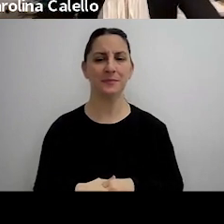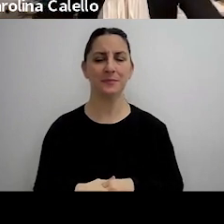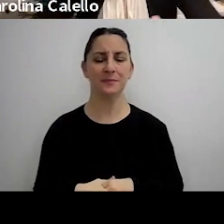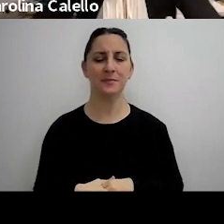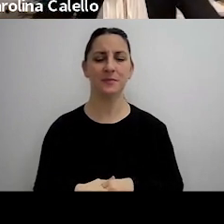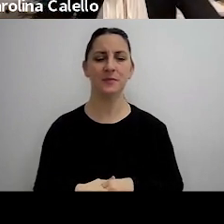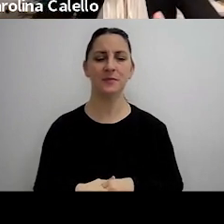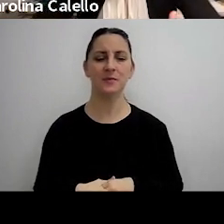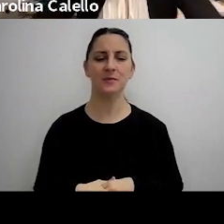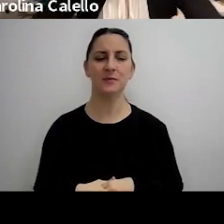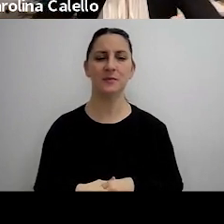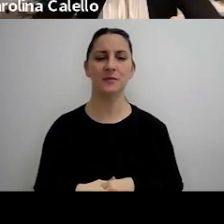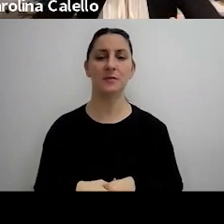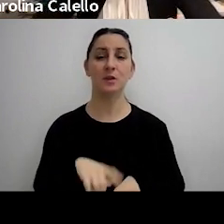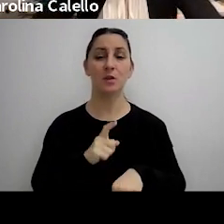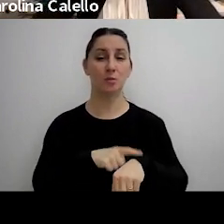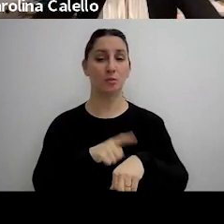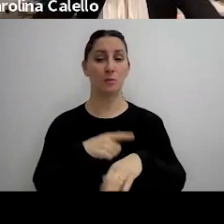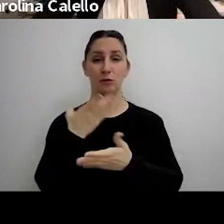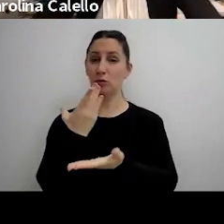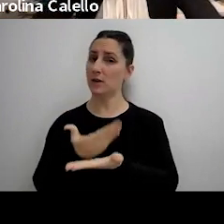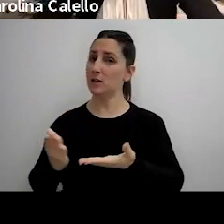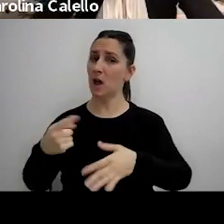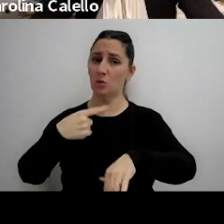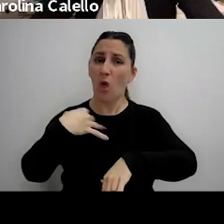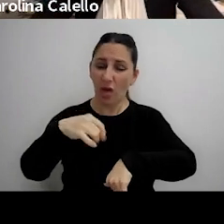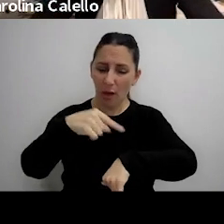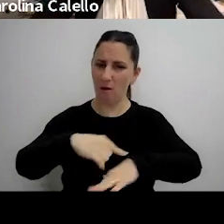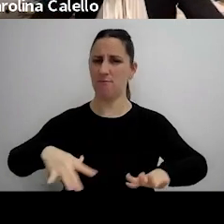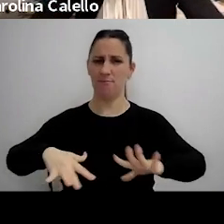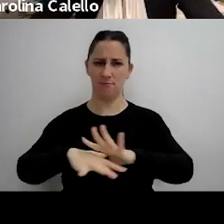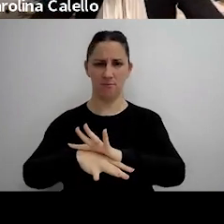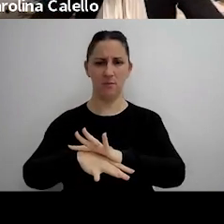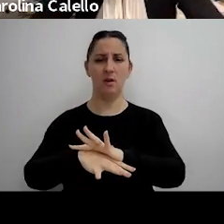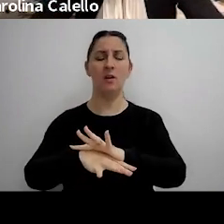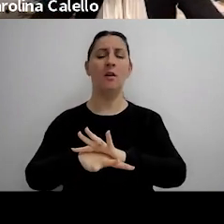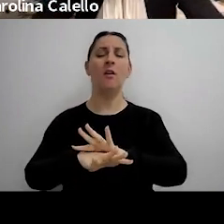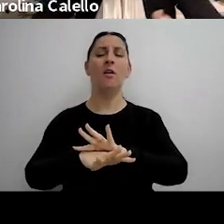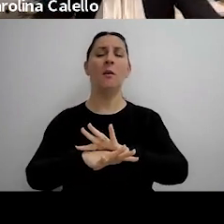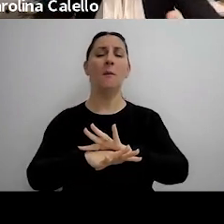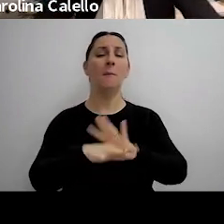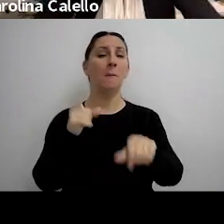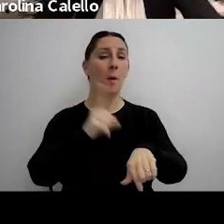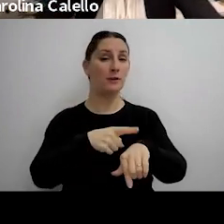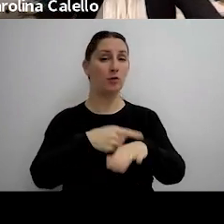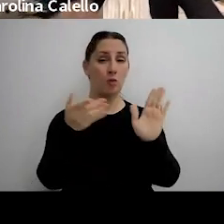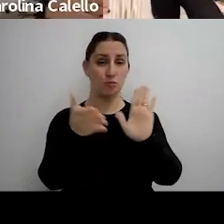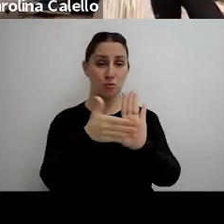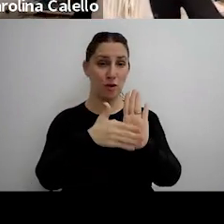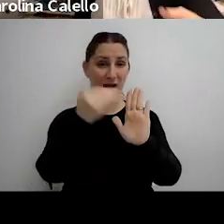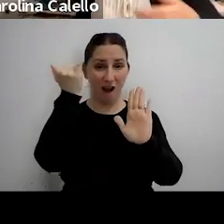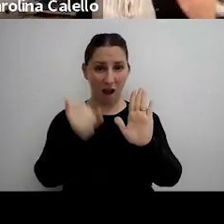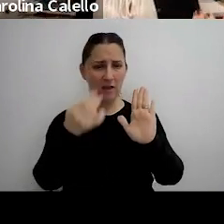bueno que el rechazo se tiene que explicar adecuadamente y que una vez producida la prueba esa prueba se tiene que